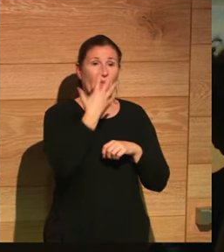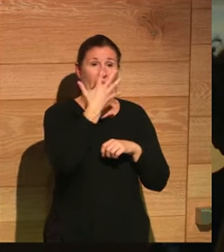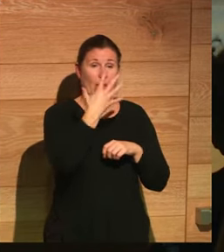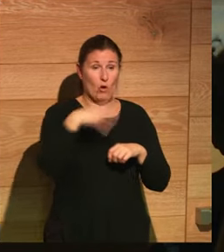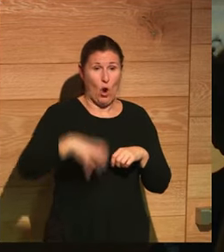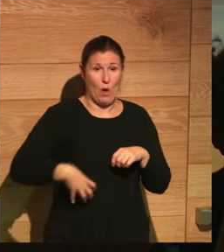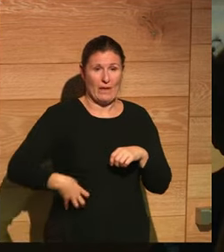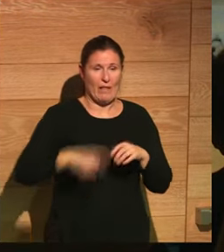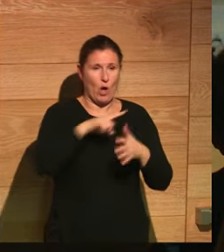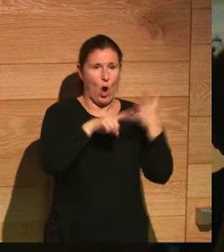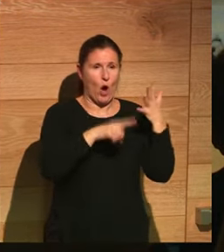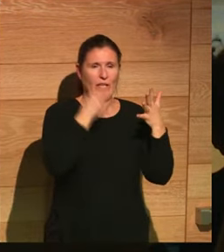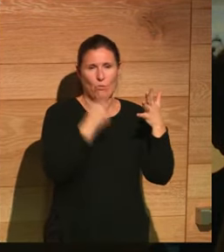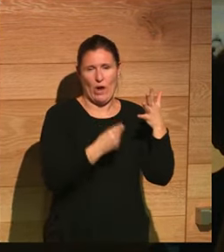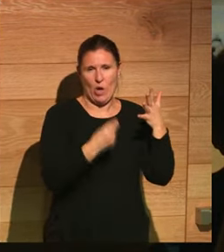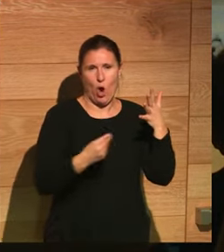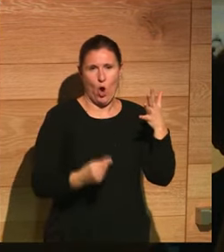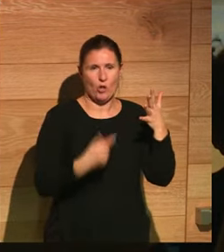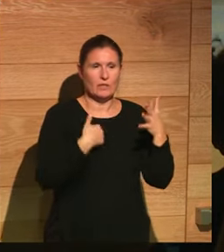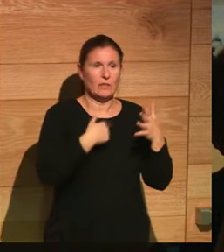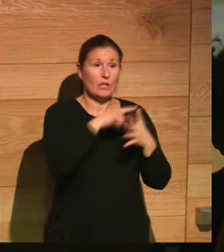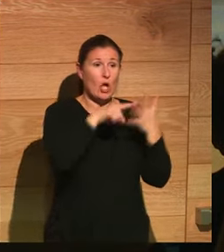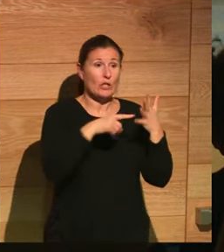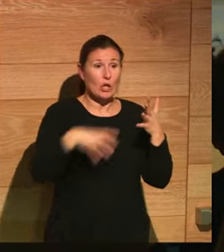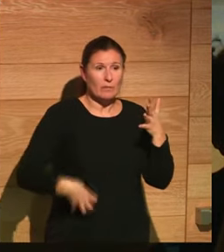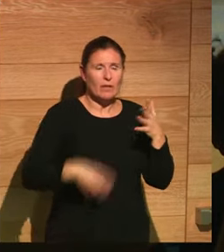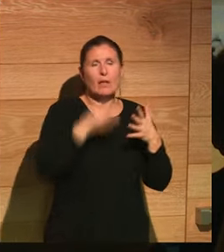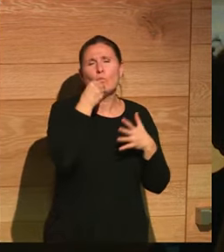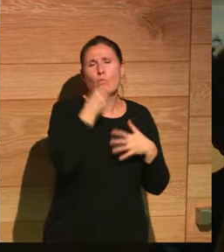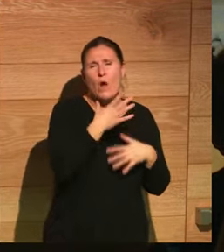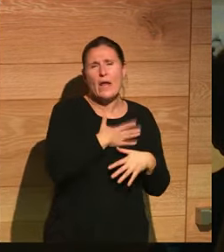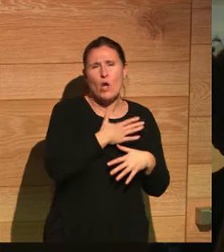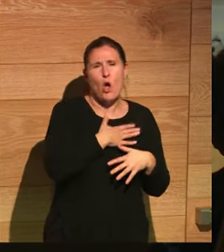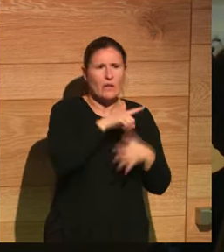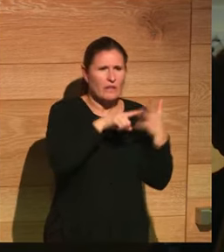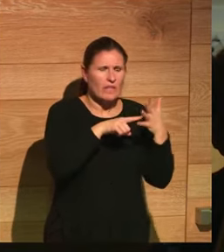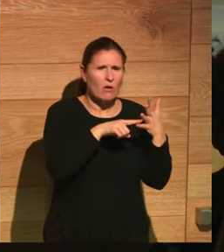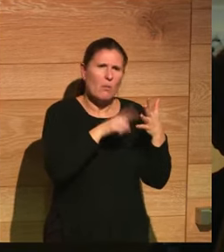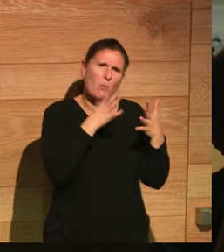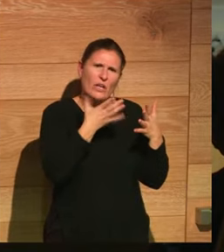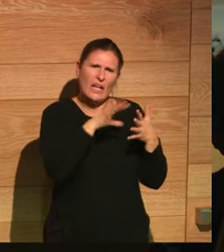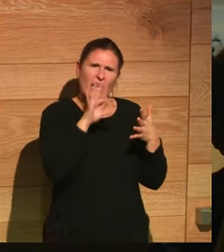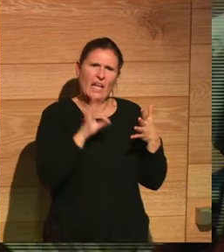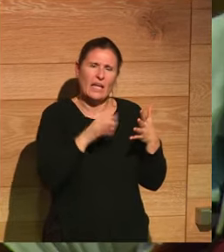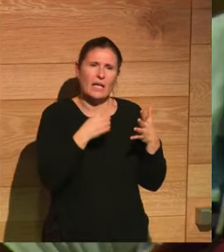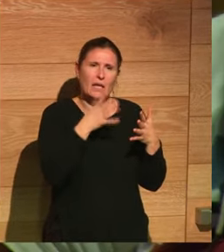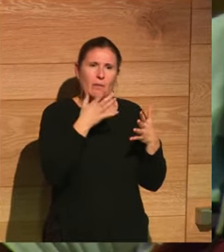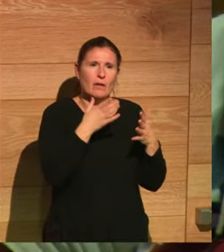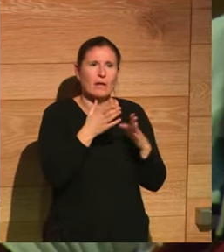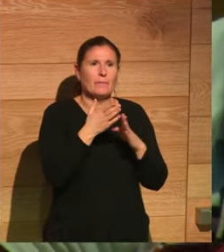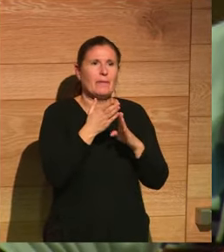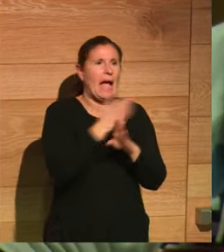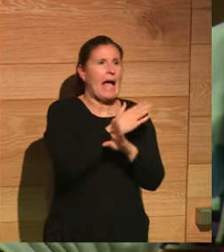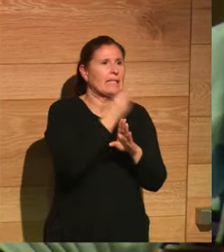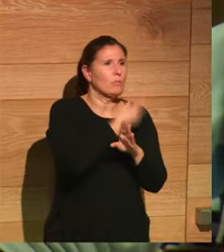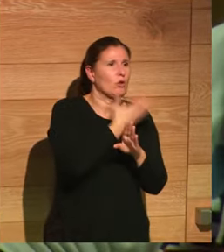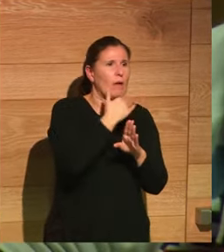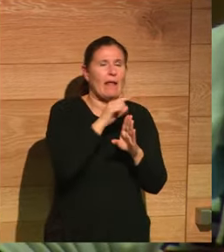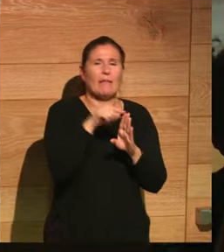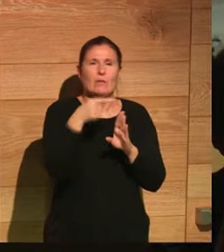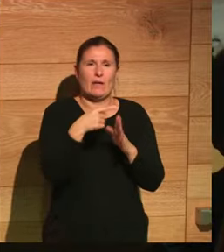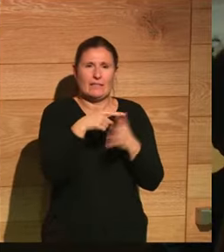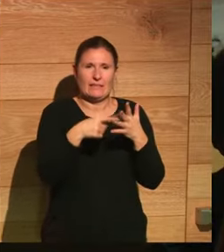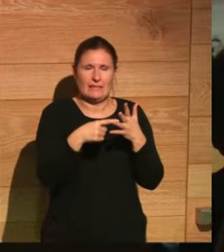cinco emperadores buenos o sea los cinco emperadores buenos eran tan buenos porque son esos cinco y sobre todo eso porque antes y después no hubo emperadores buenos